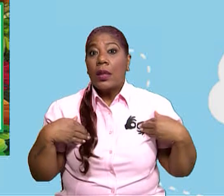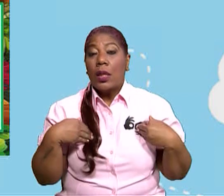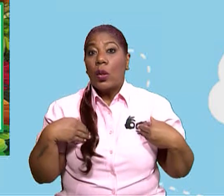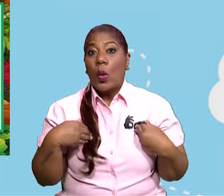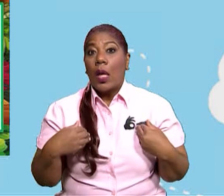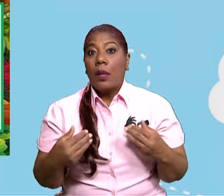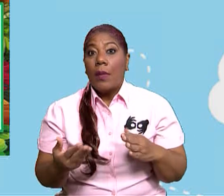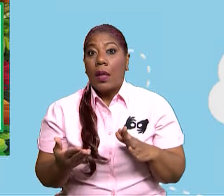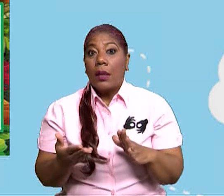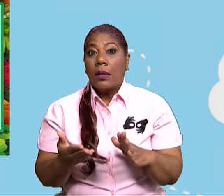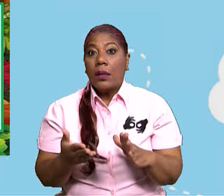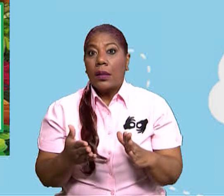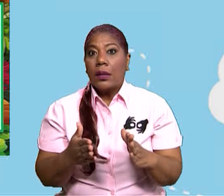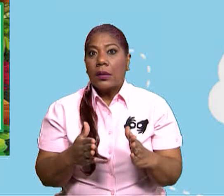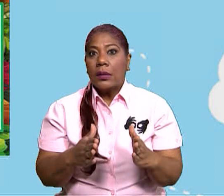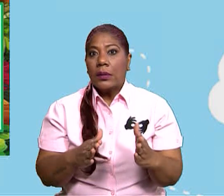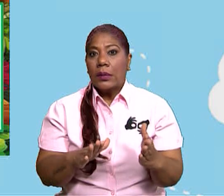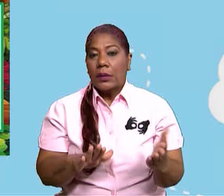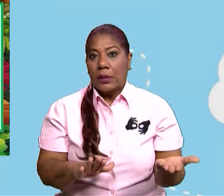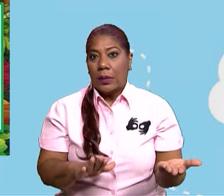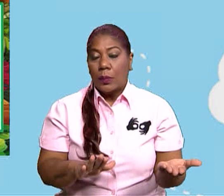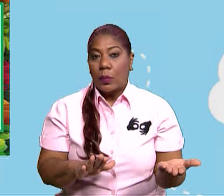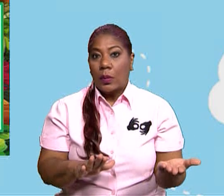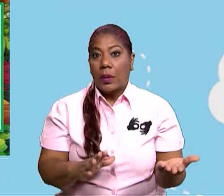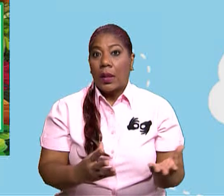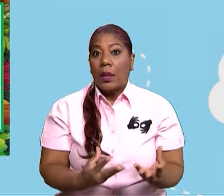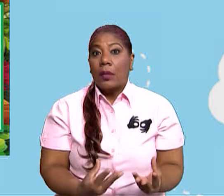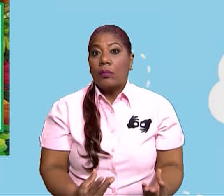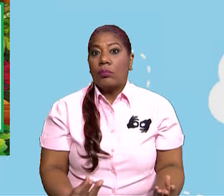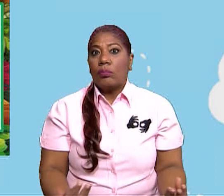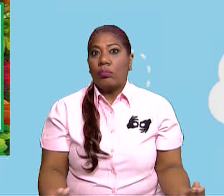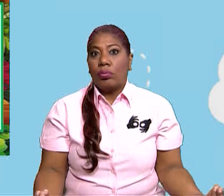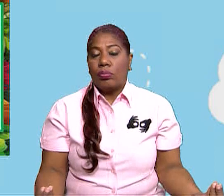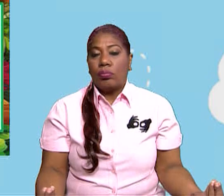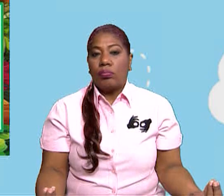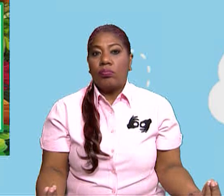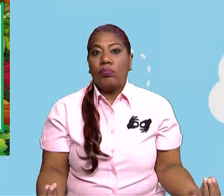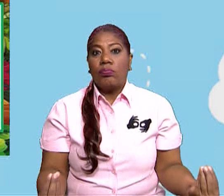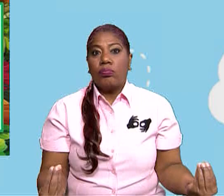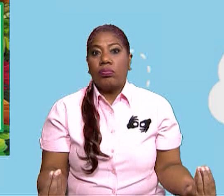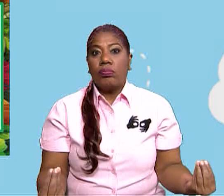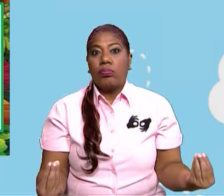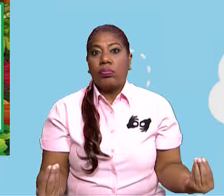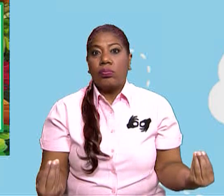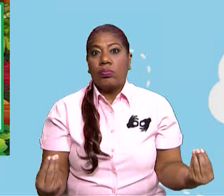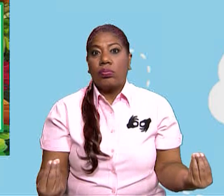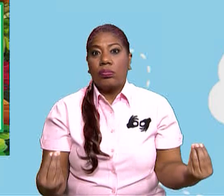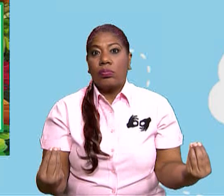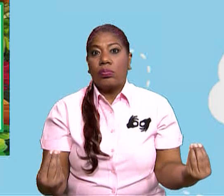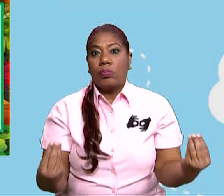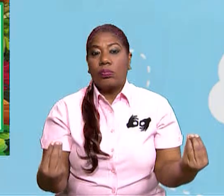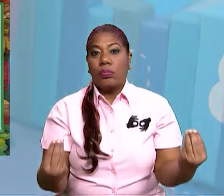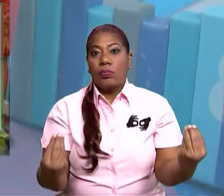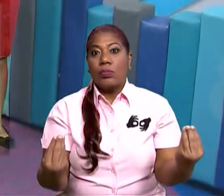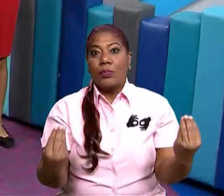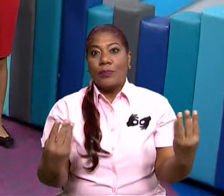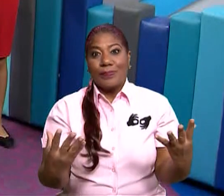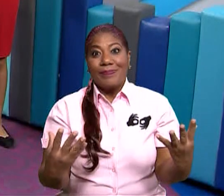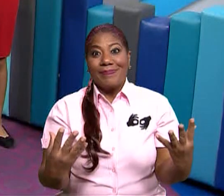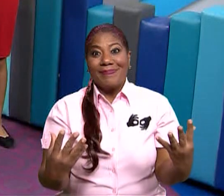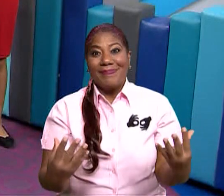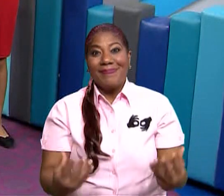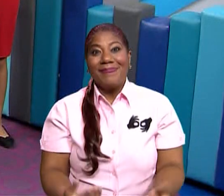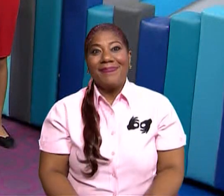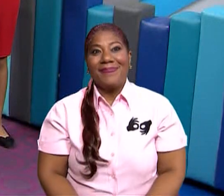que enriquecen el suelo para que otras plantas las puedan usar. Ok. Estamos viendo